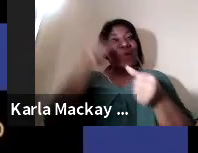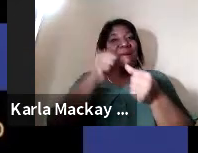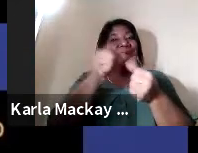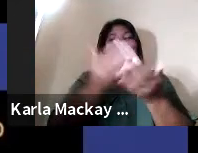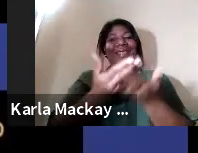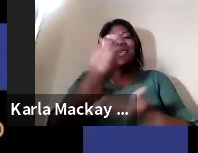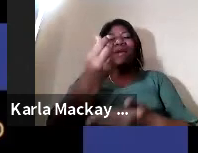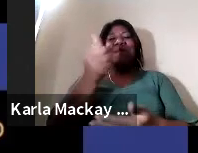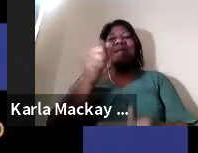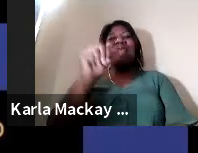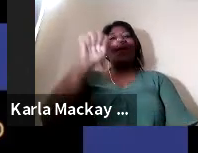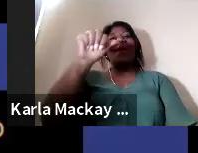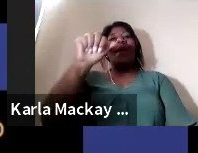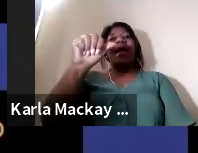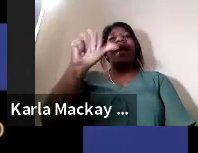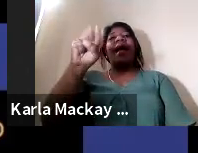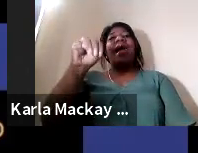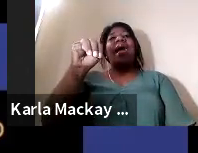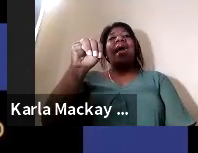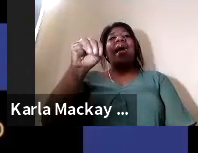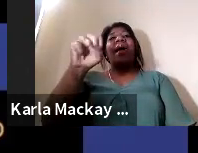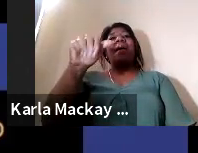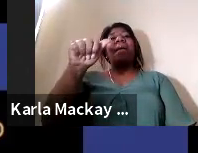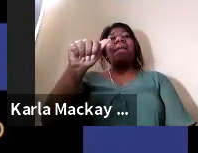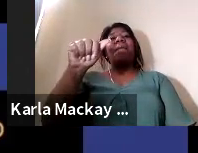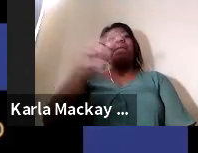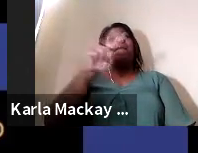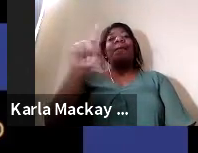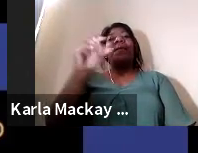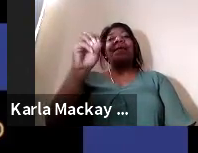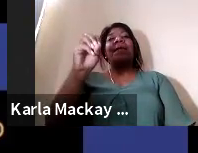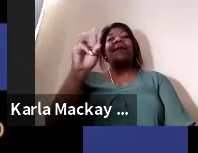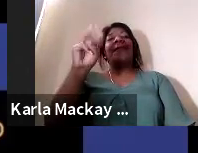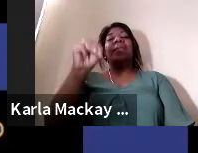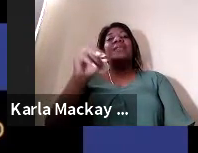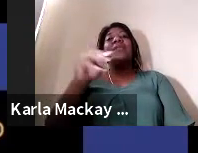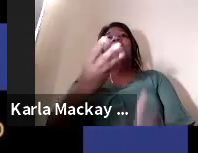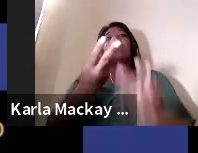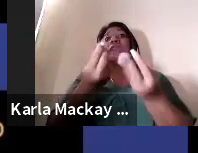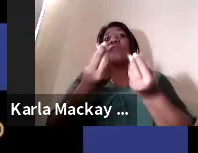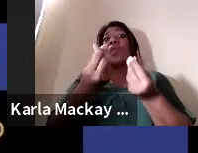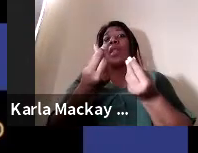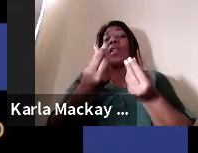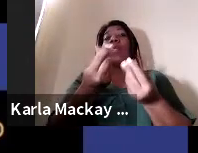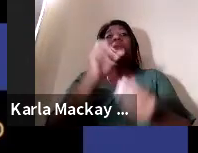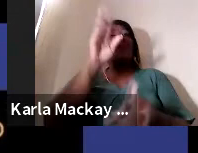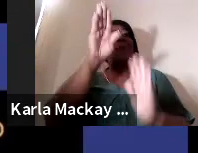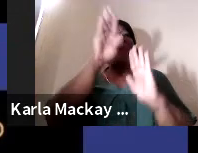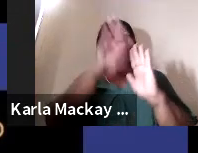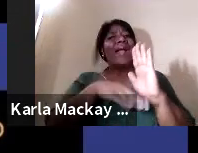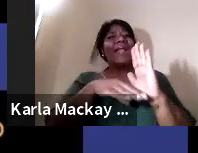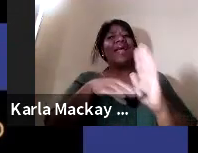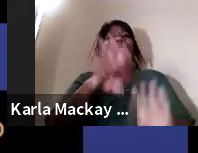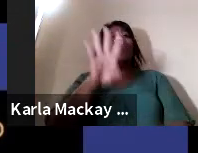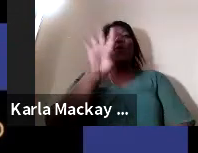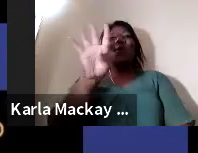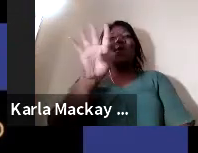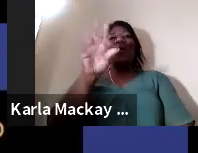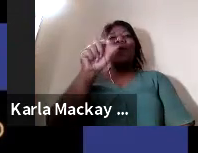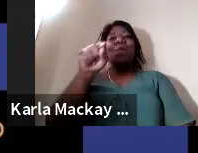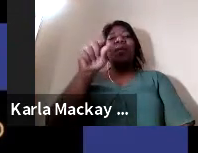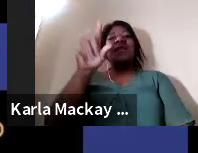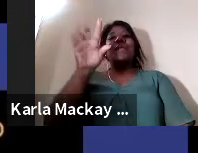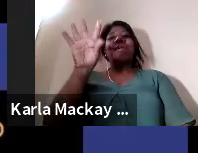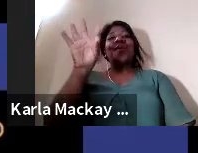está a un precio de inclusión un precio inclusivo que está a 4.99 porque apostamos a que los muchachos de bajos